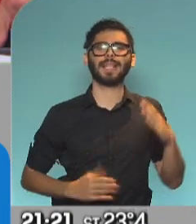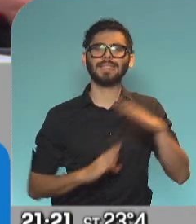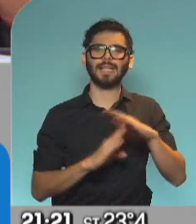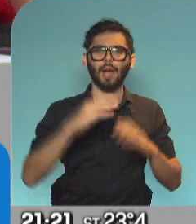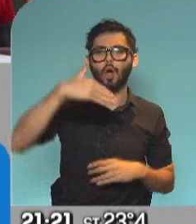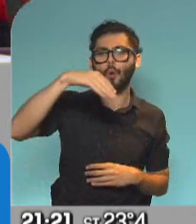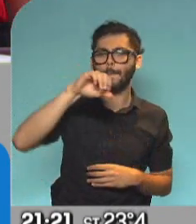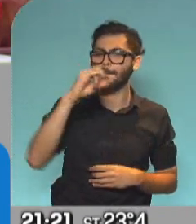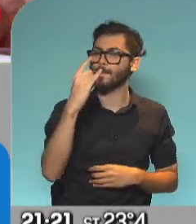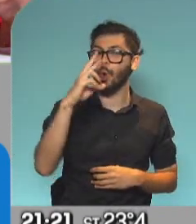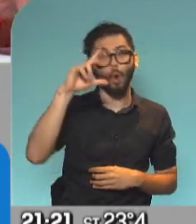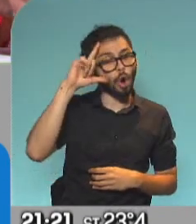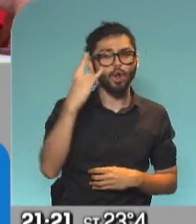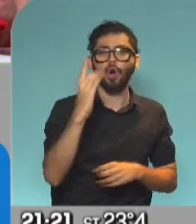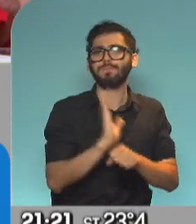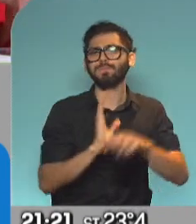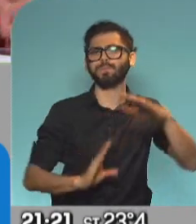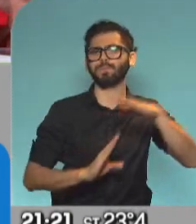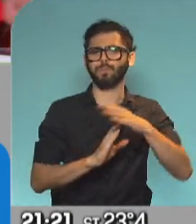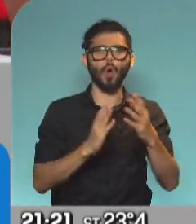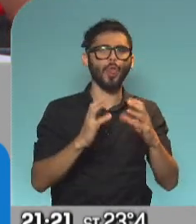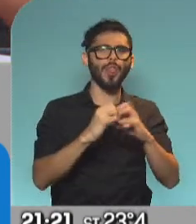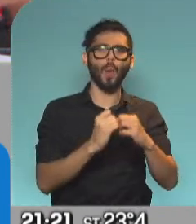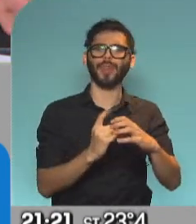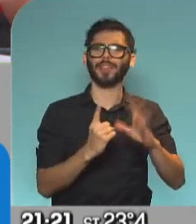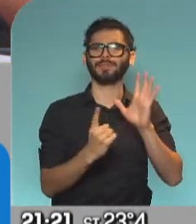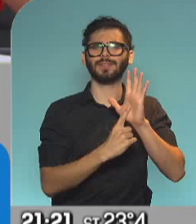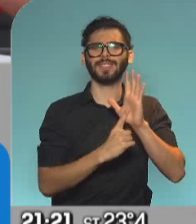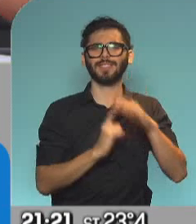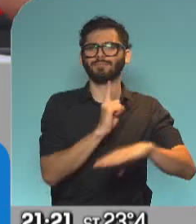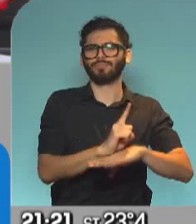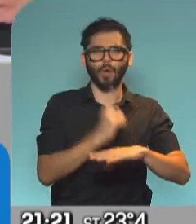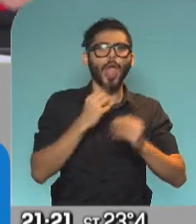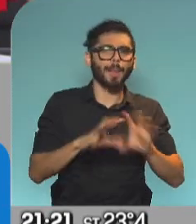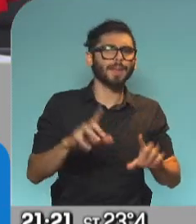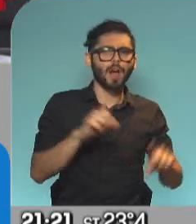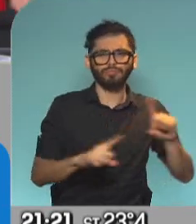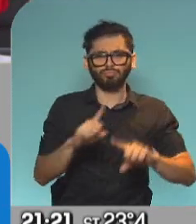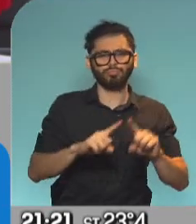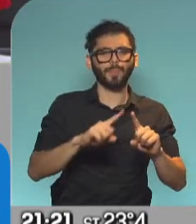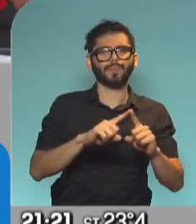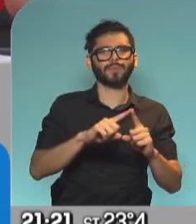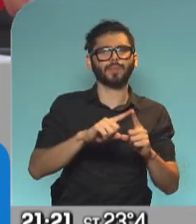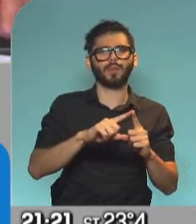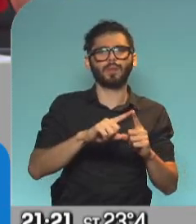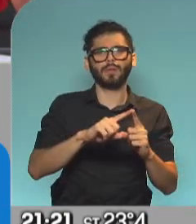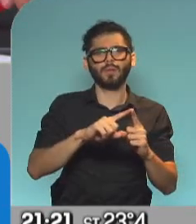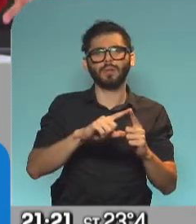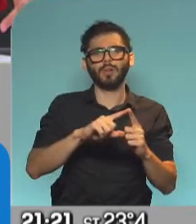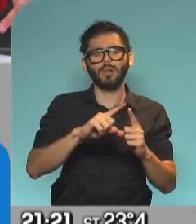Moró, que es un poco la cabecera del debate, es la que empieza a organizar el debate. Todas las